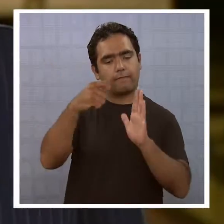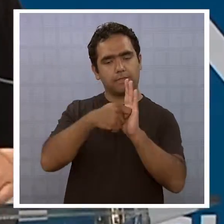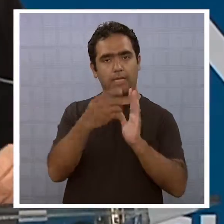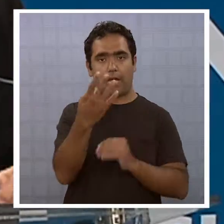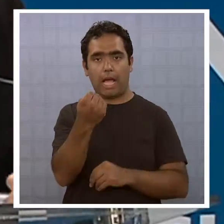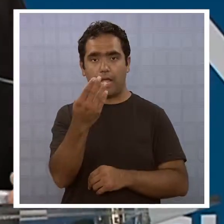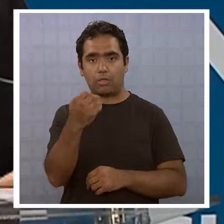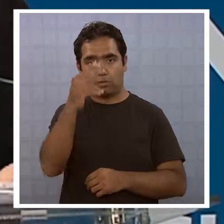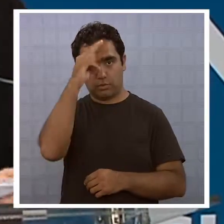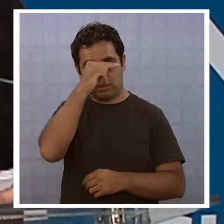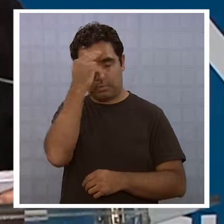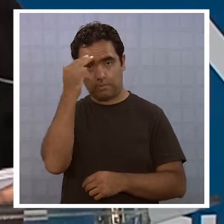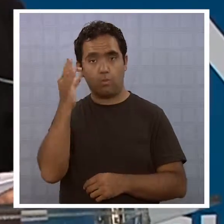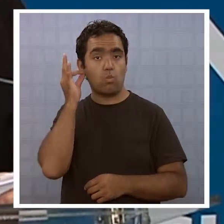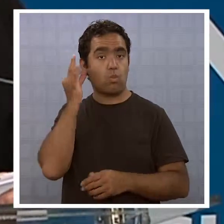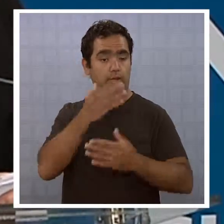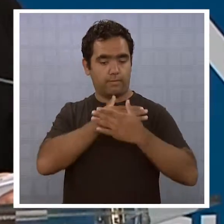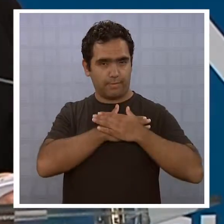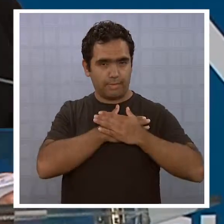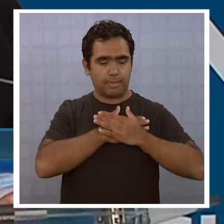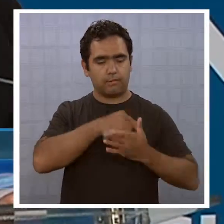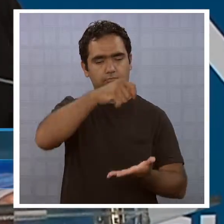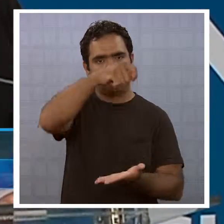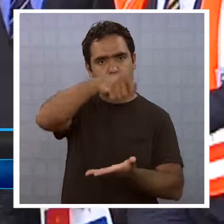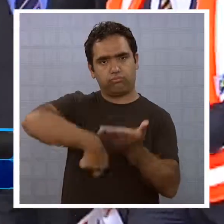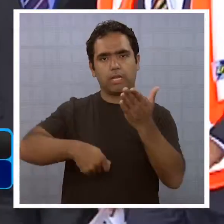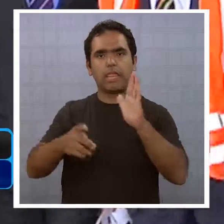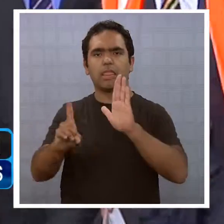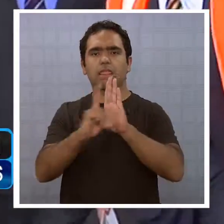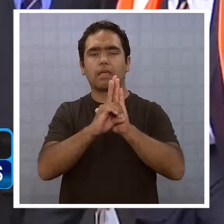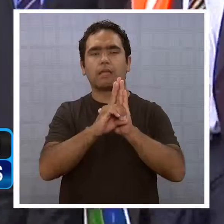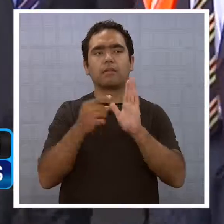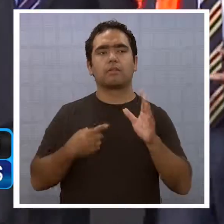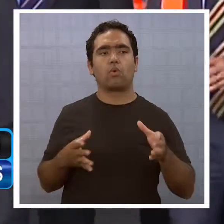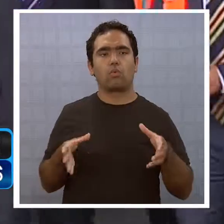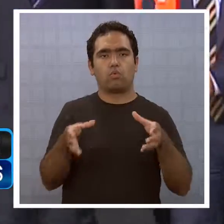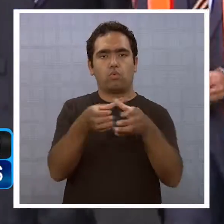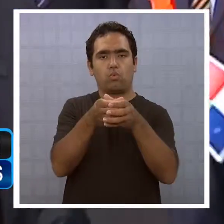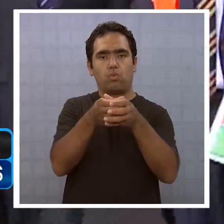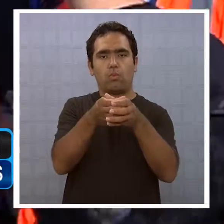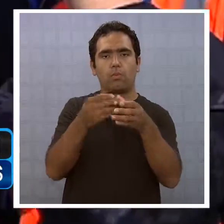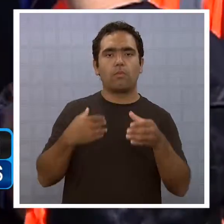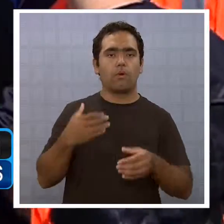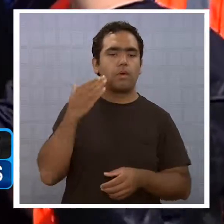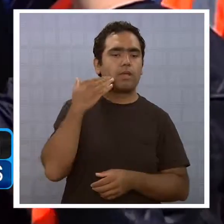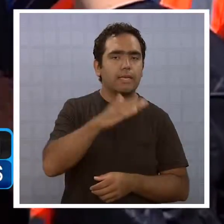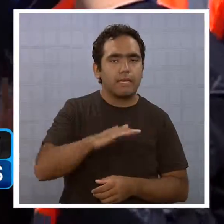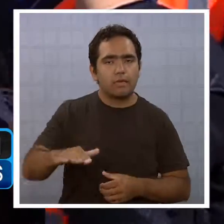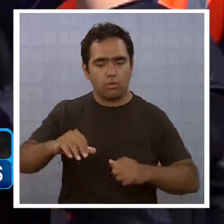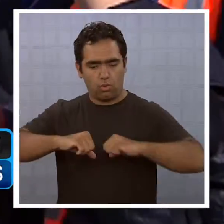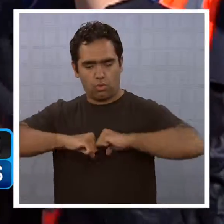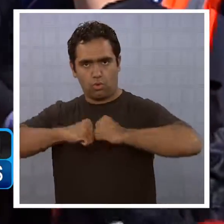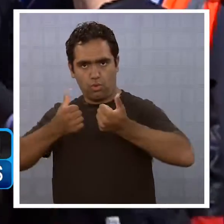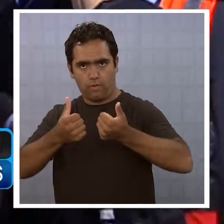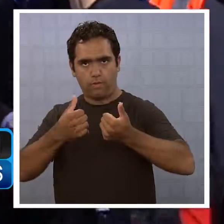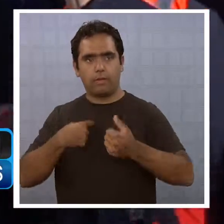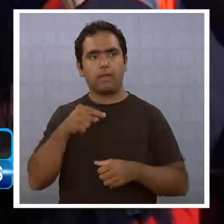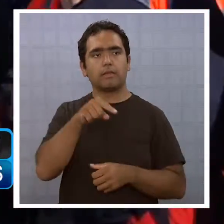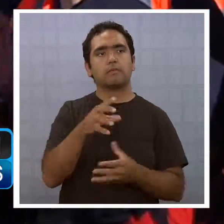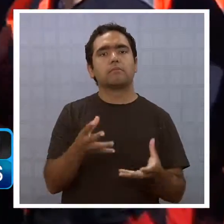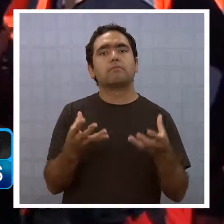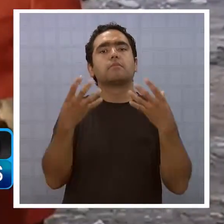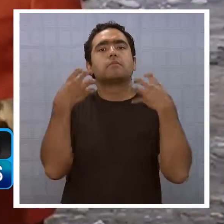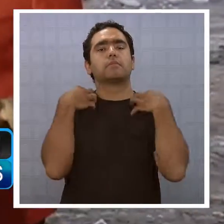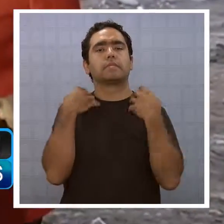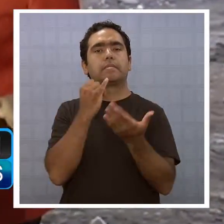El pasado 14 de marzo, la presidenta Michelle Bachelet firmó el decreto que crea el Consejo Nacional de la Infancia y la Adolescencia,